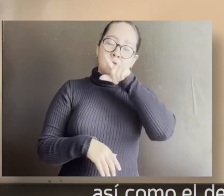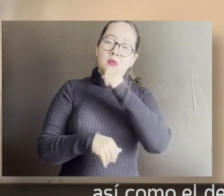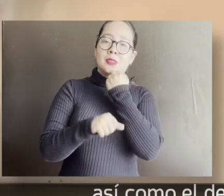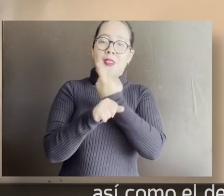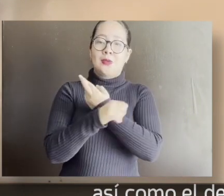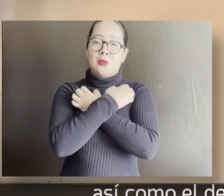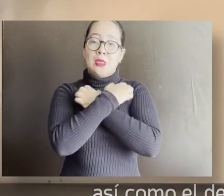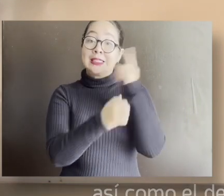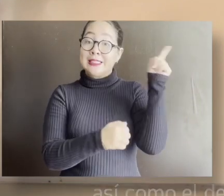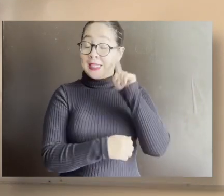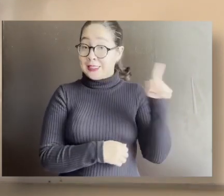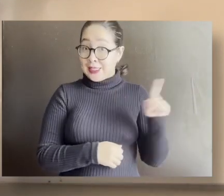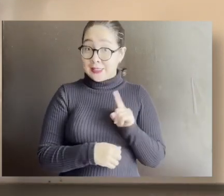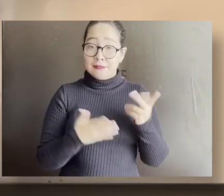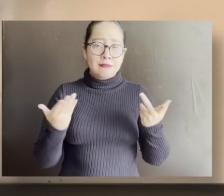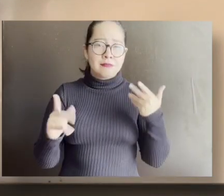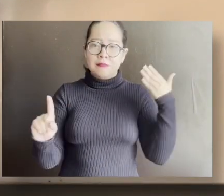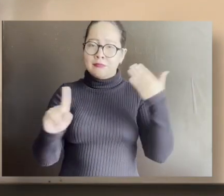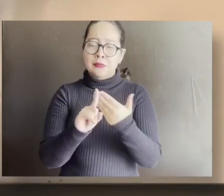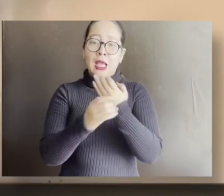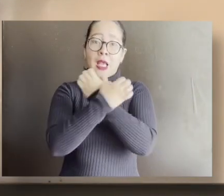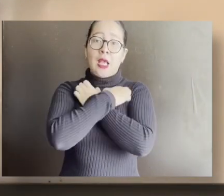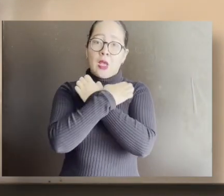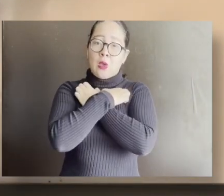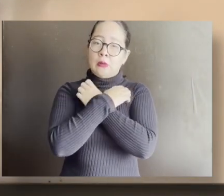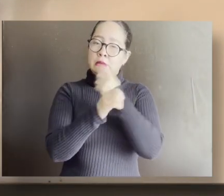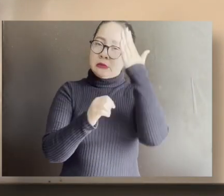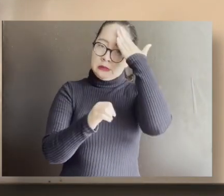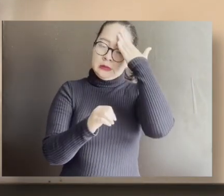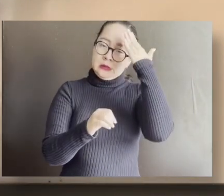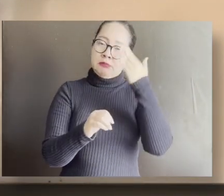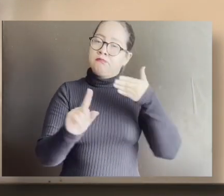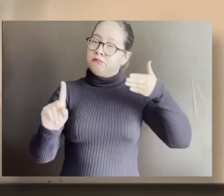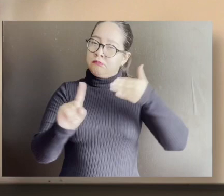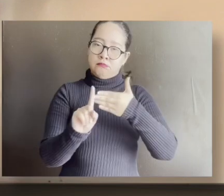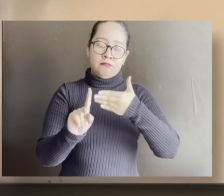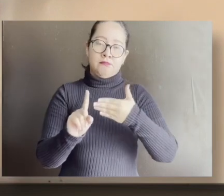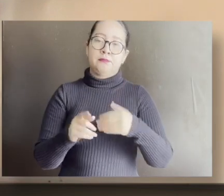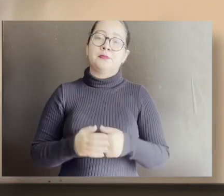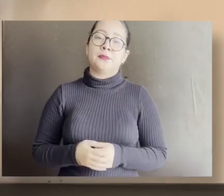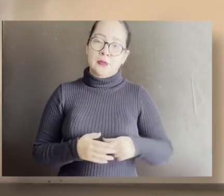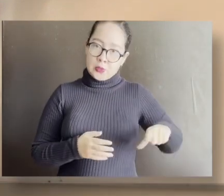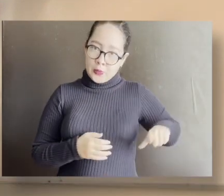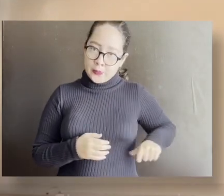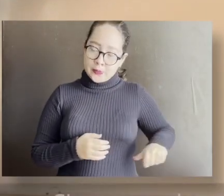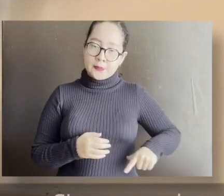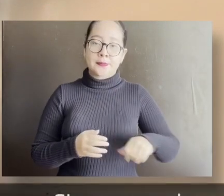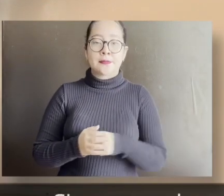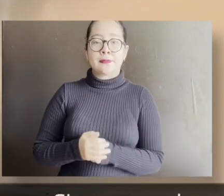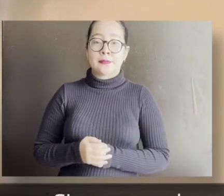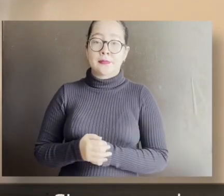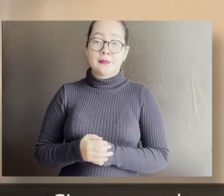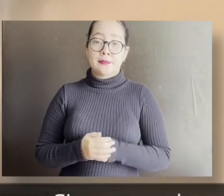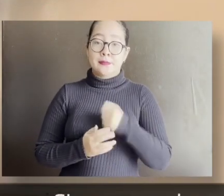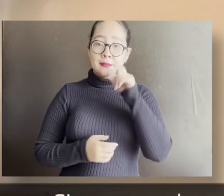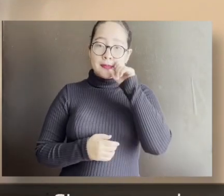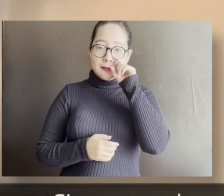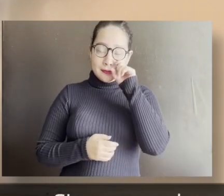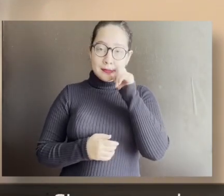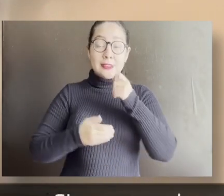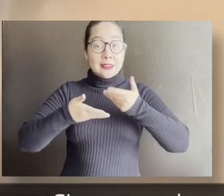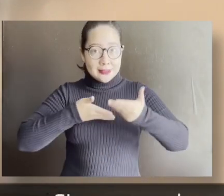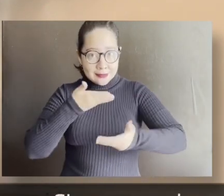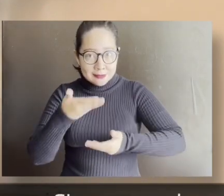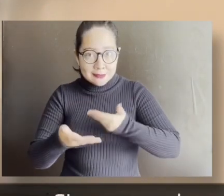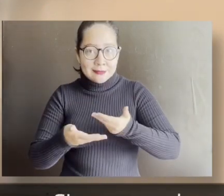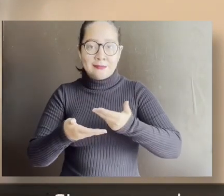Senyacen Escobar García, es poner a la educación al centro de las políticas públicas. Sigamos en el camino de